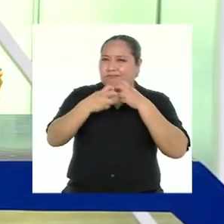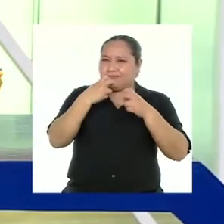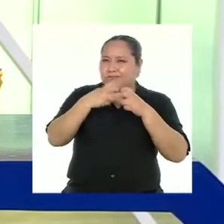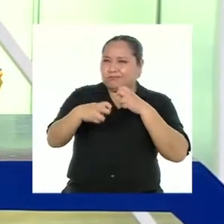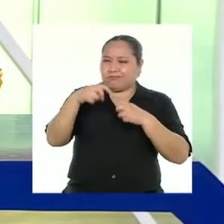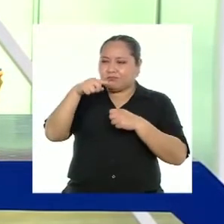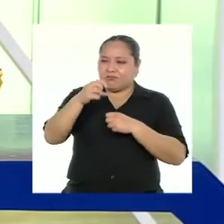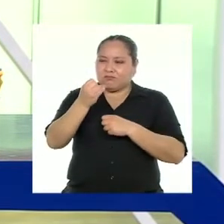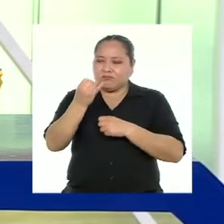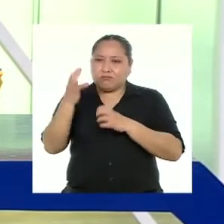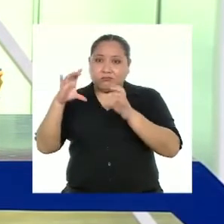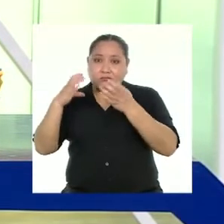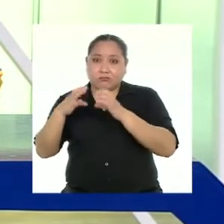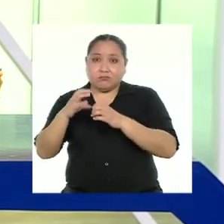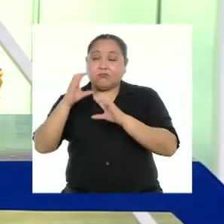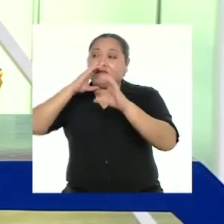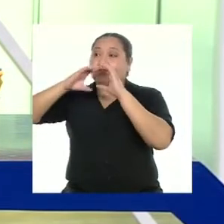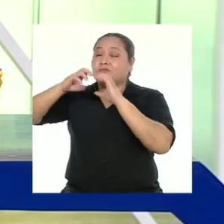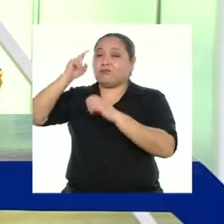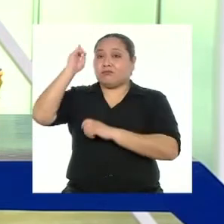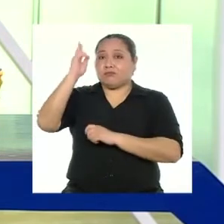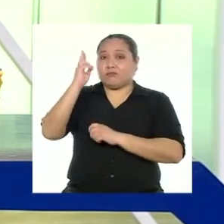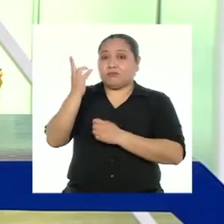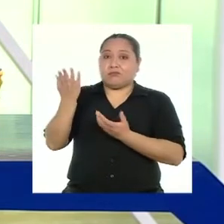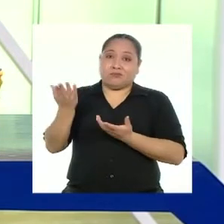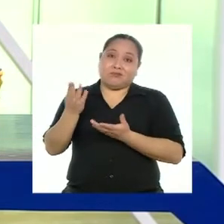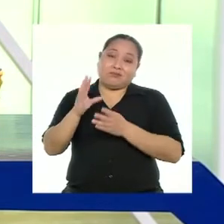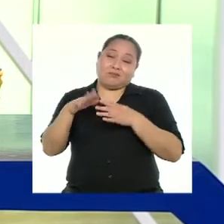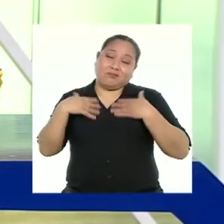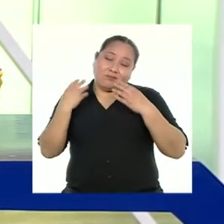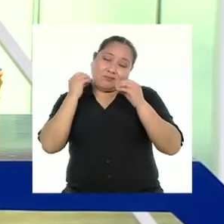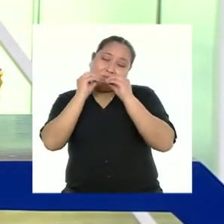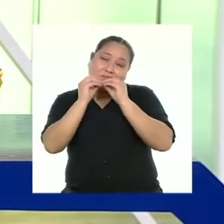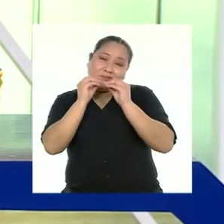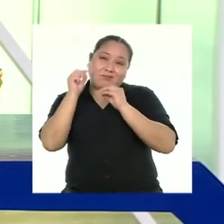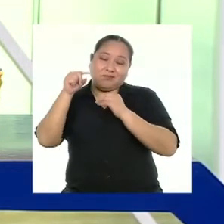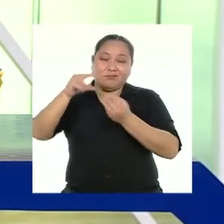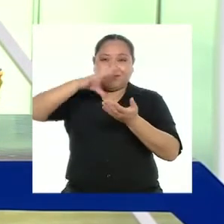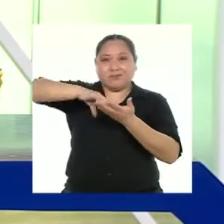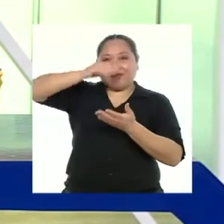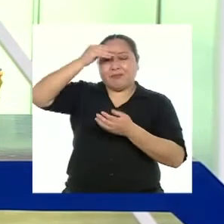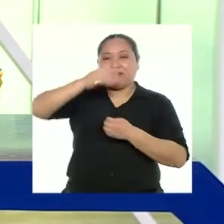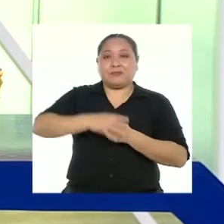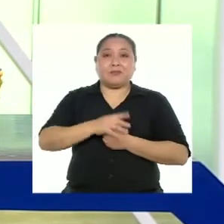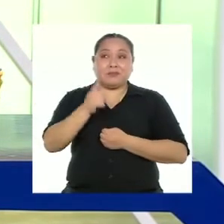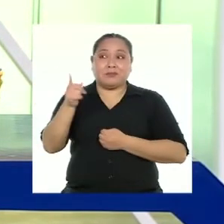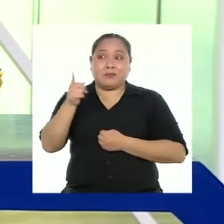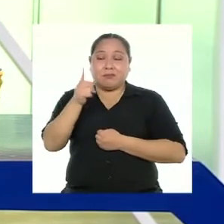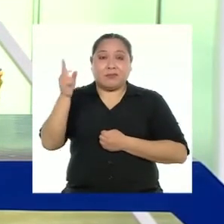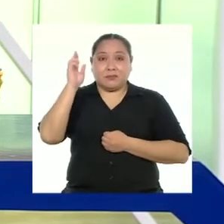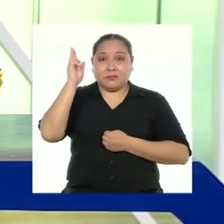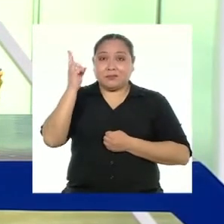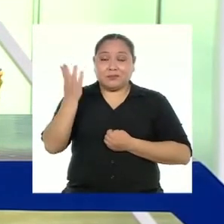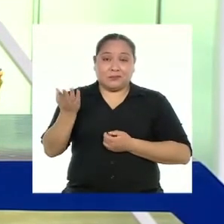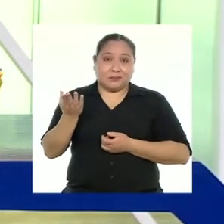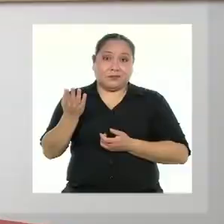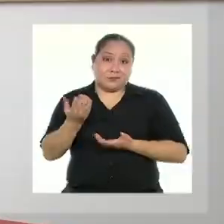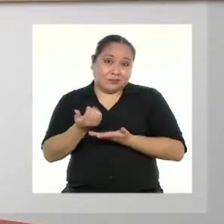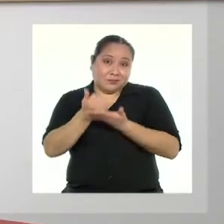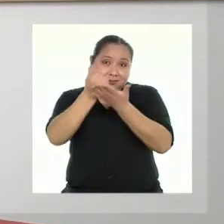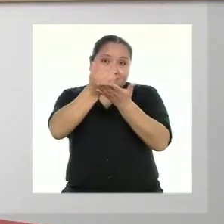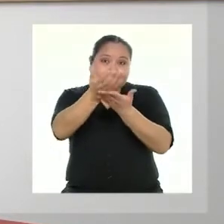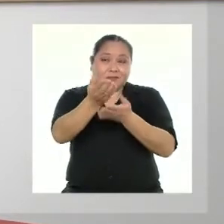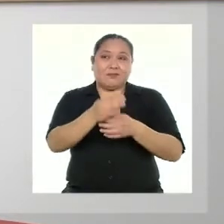en algún área, conversen con sus maestras y maestros para reforzar esos aprendizajes. Ellas y ellos están ahí para ustedes.